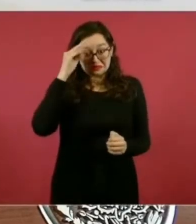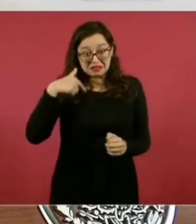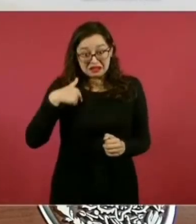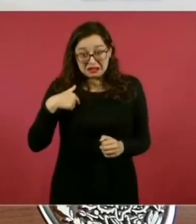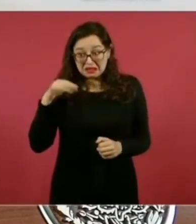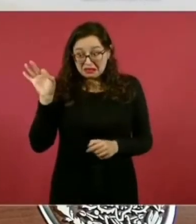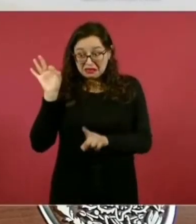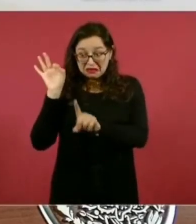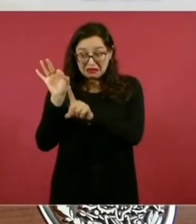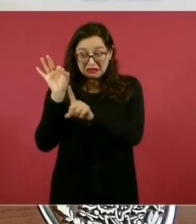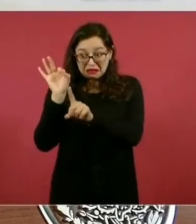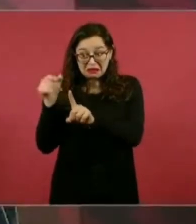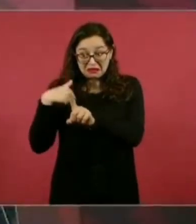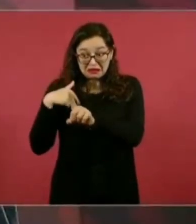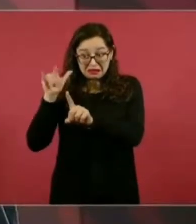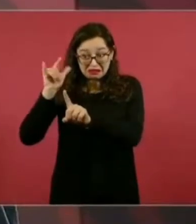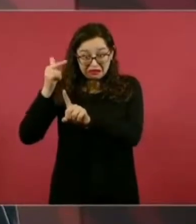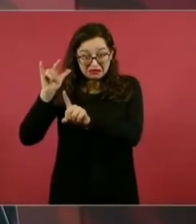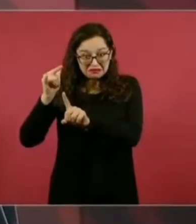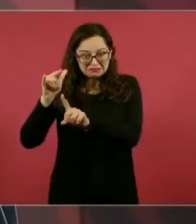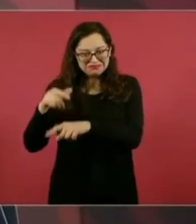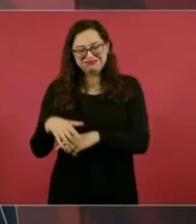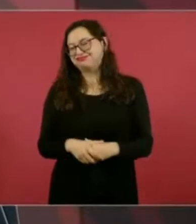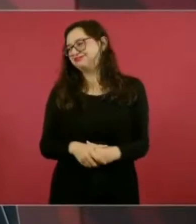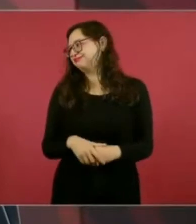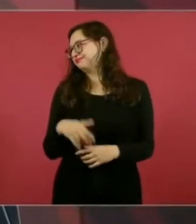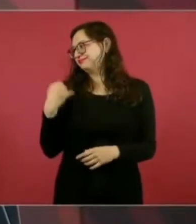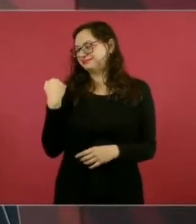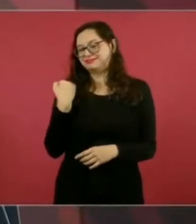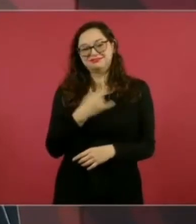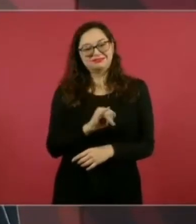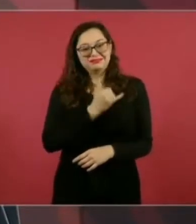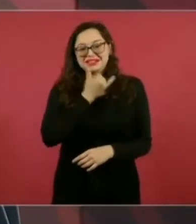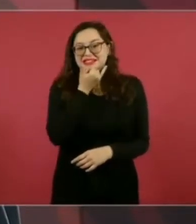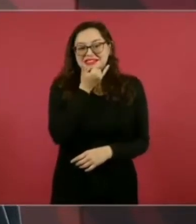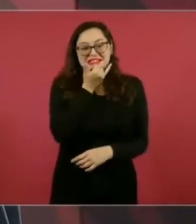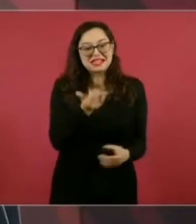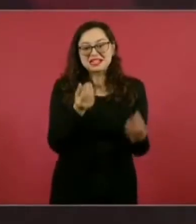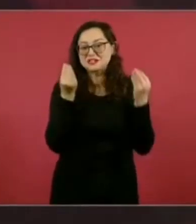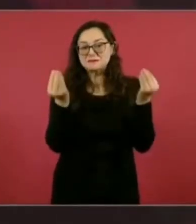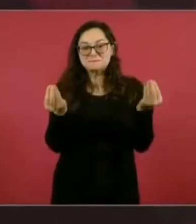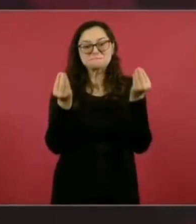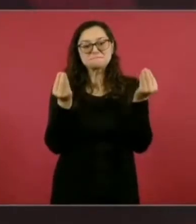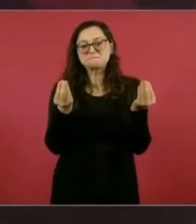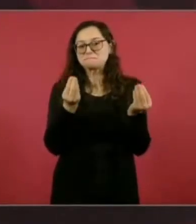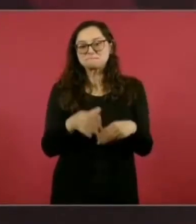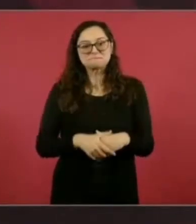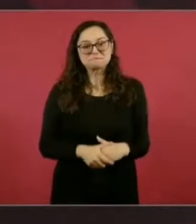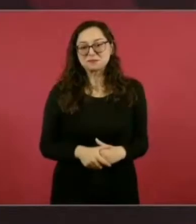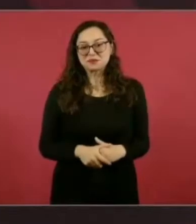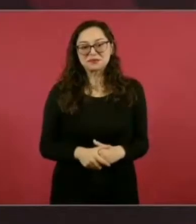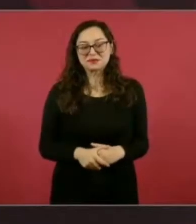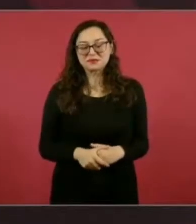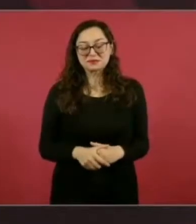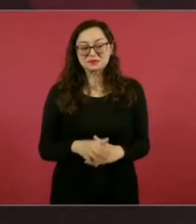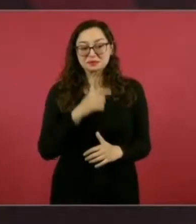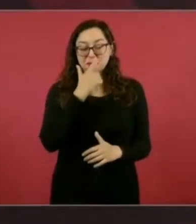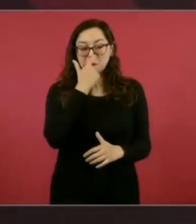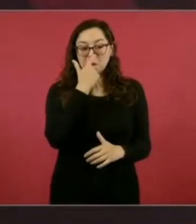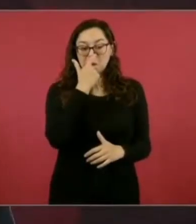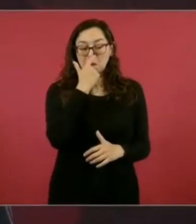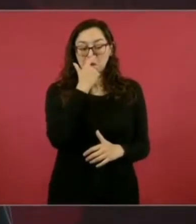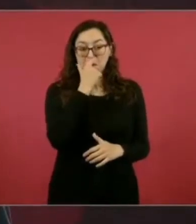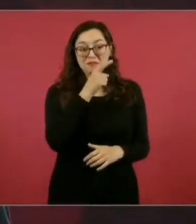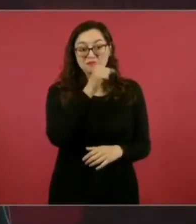ojalá. Y antes de emitir una